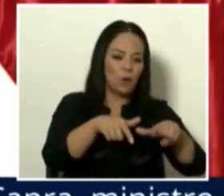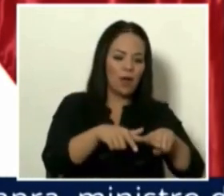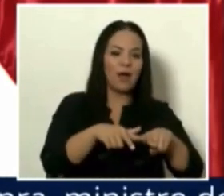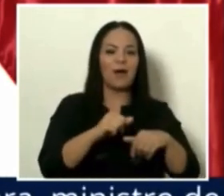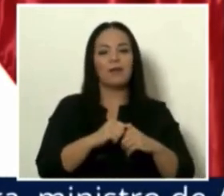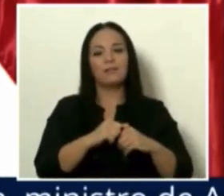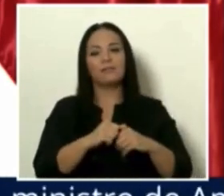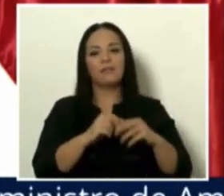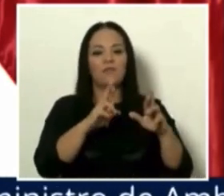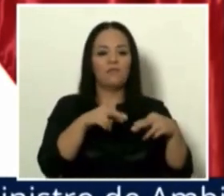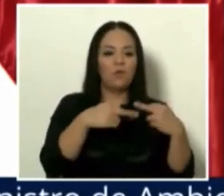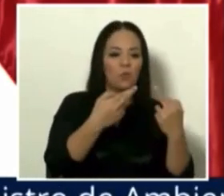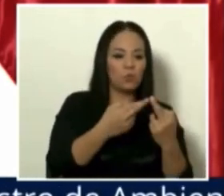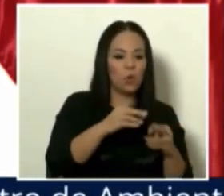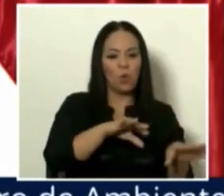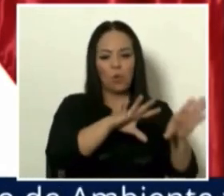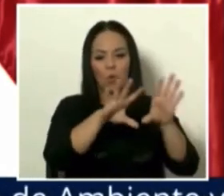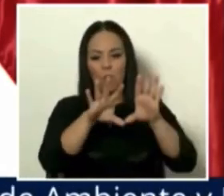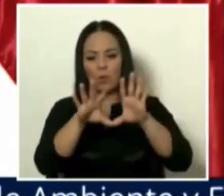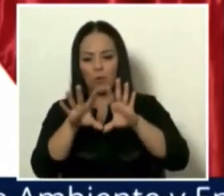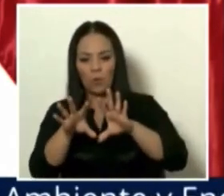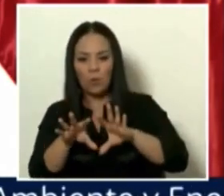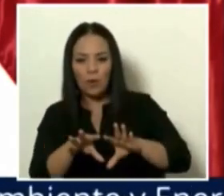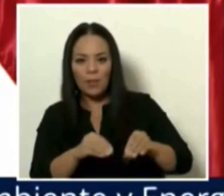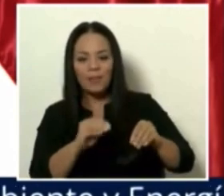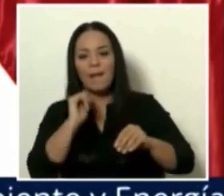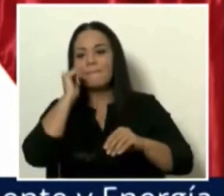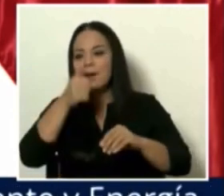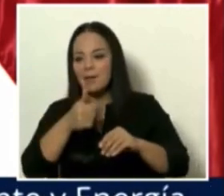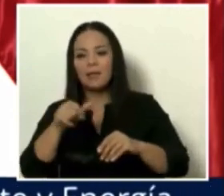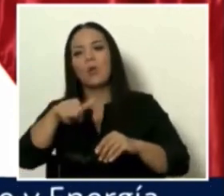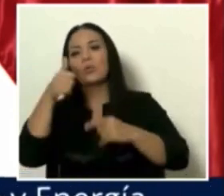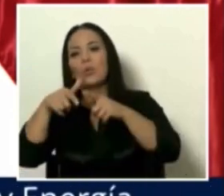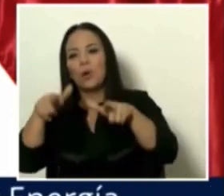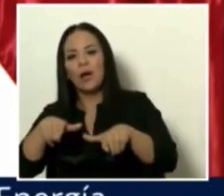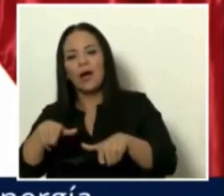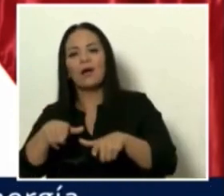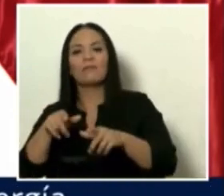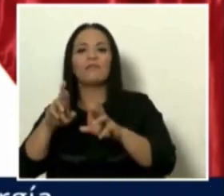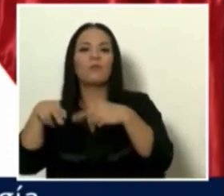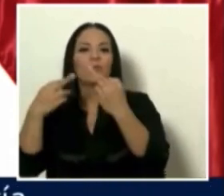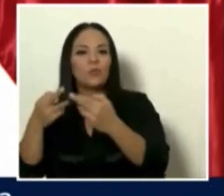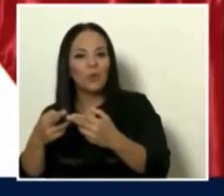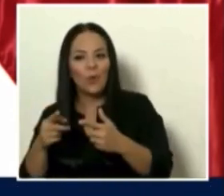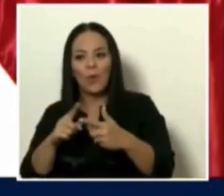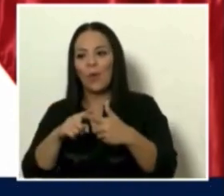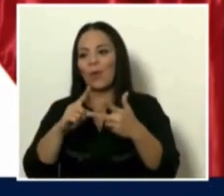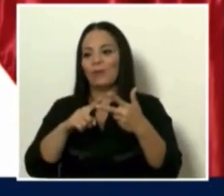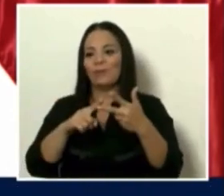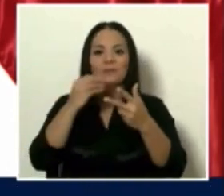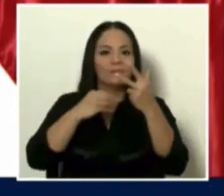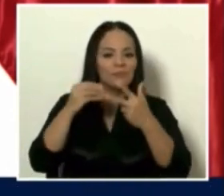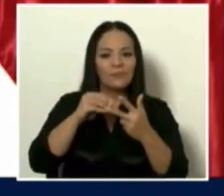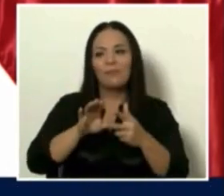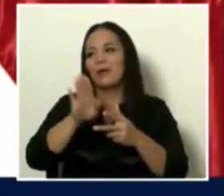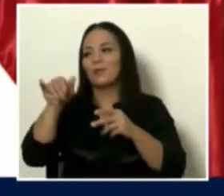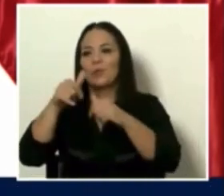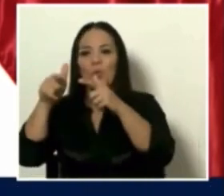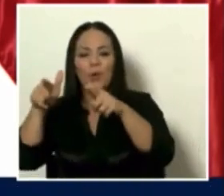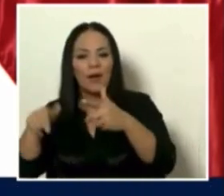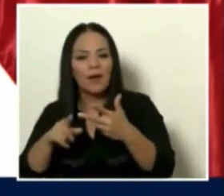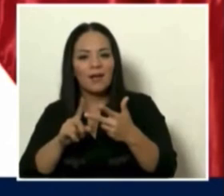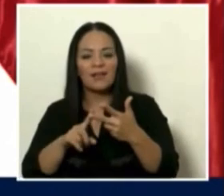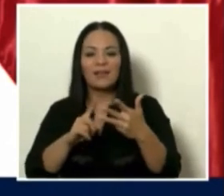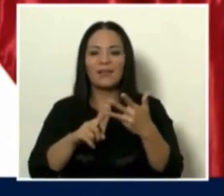temprano, una reunión de desayuno, todo el día, cena, vaya, cámbiese de localidad, amanezca, a veces se